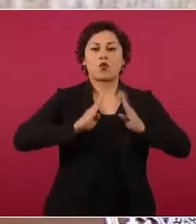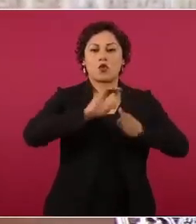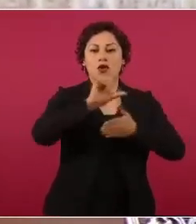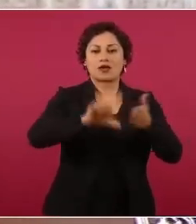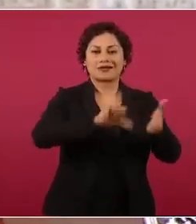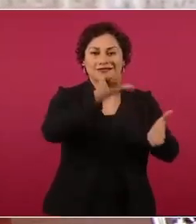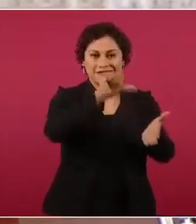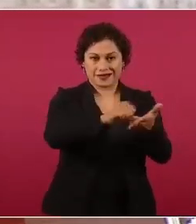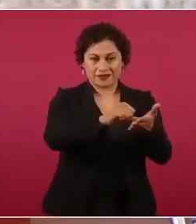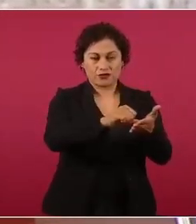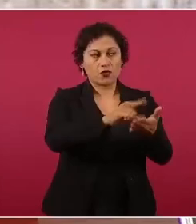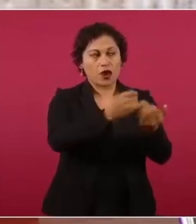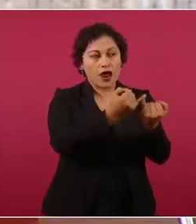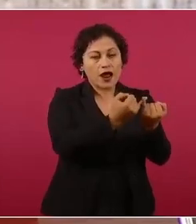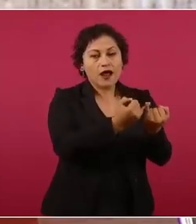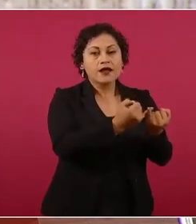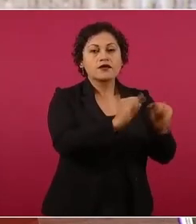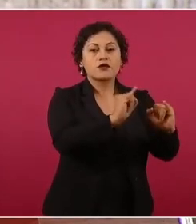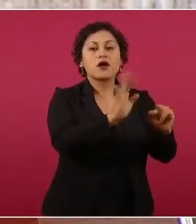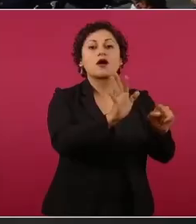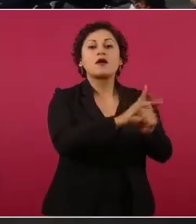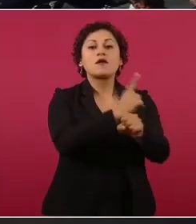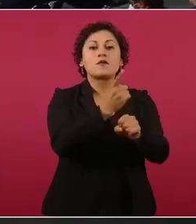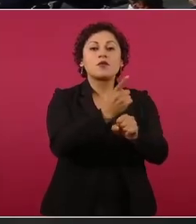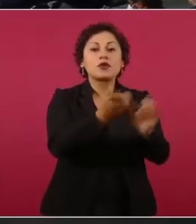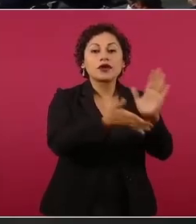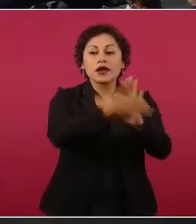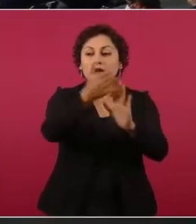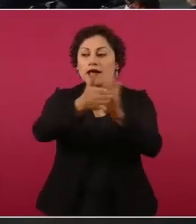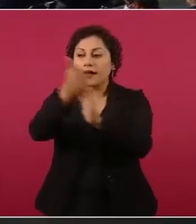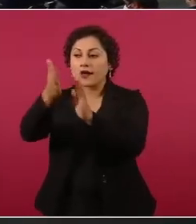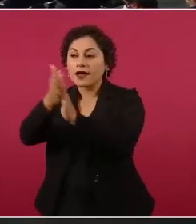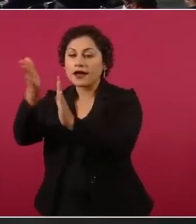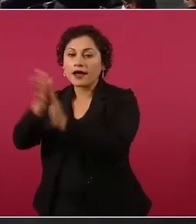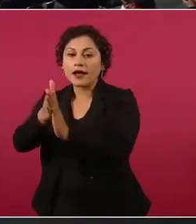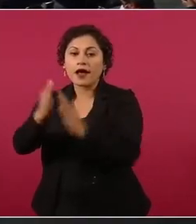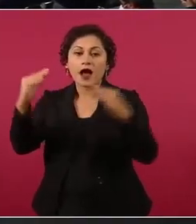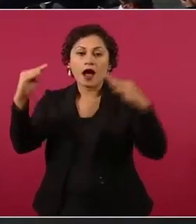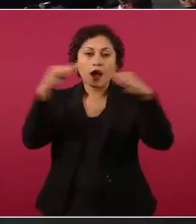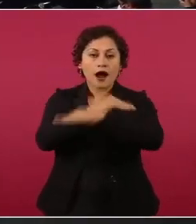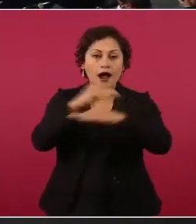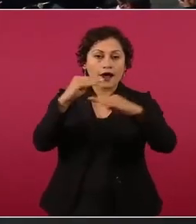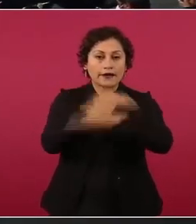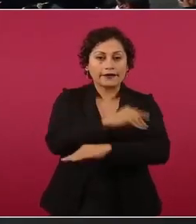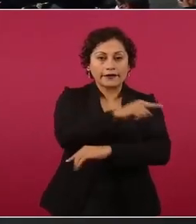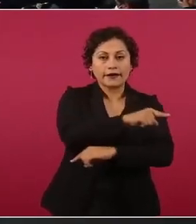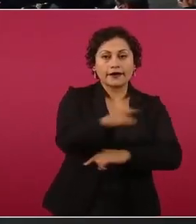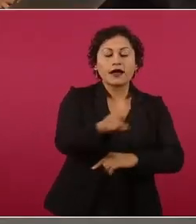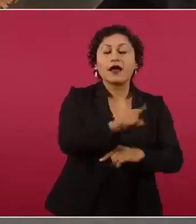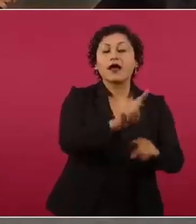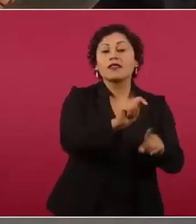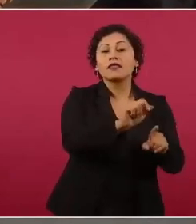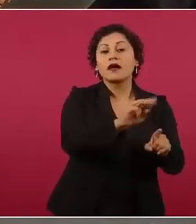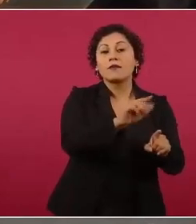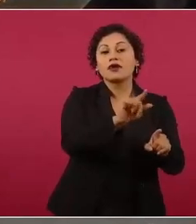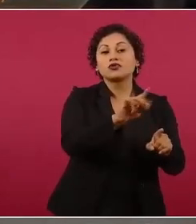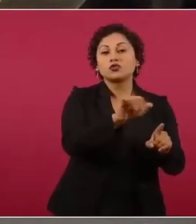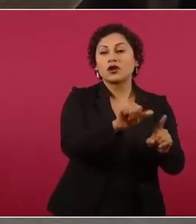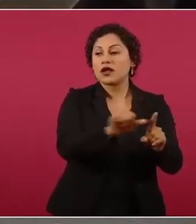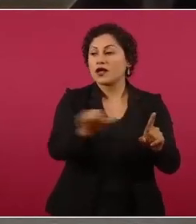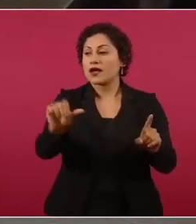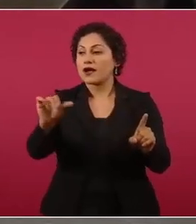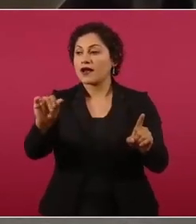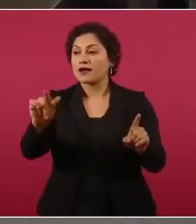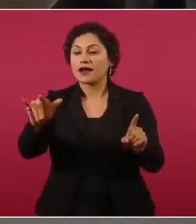carretera de Tamazula-Canelas, que es el límite de Sinaloa